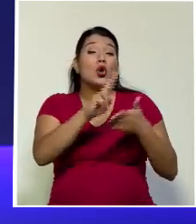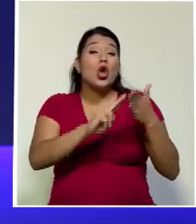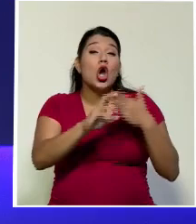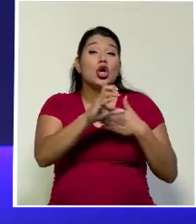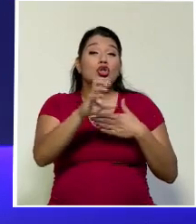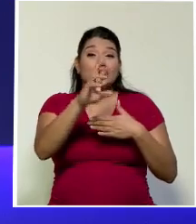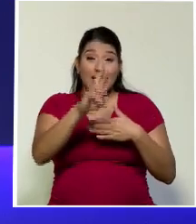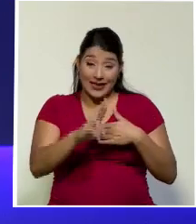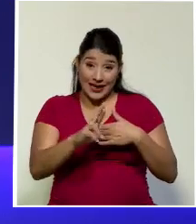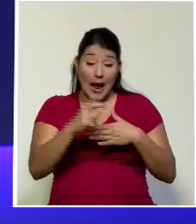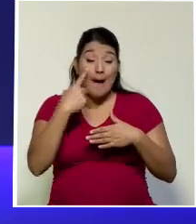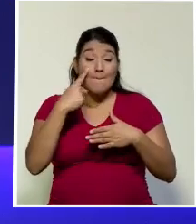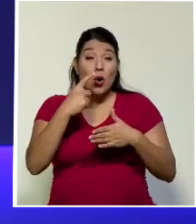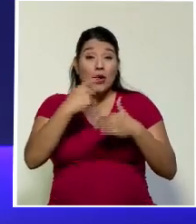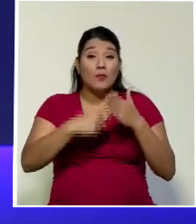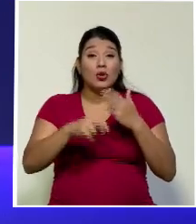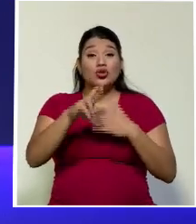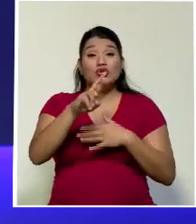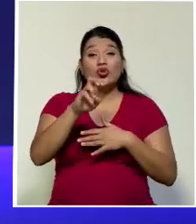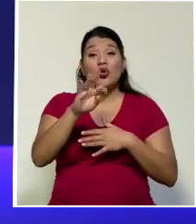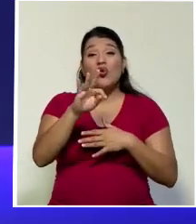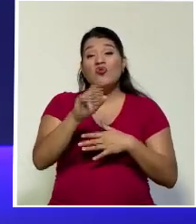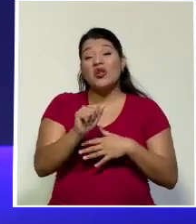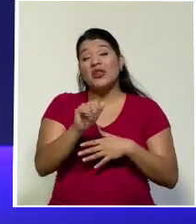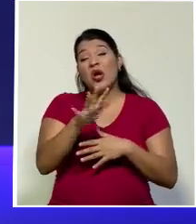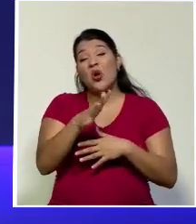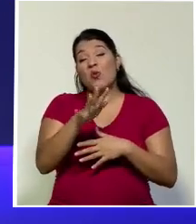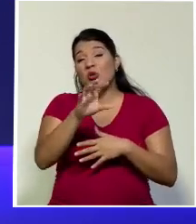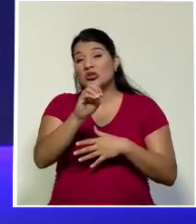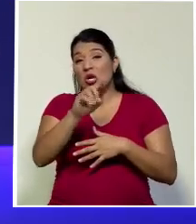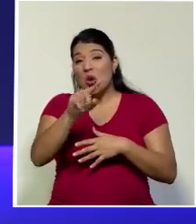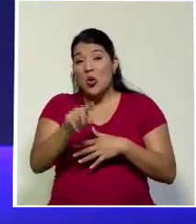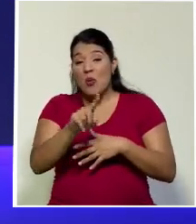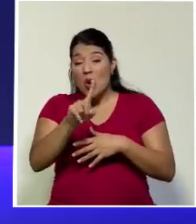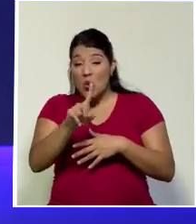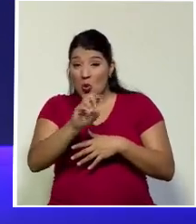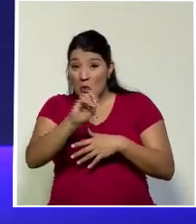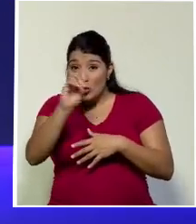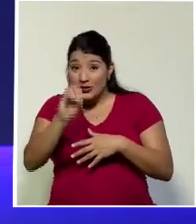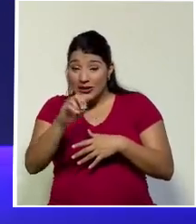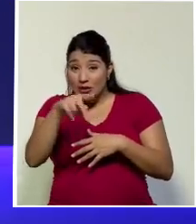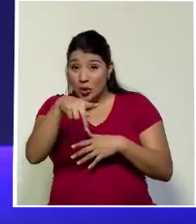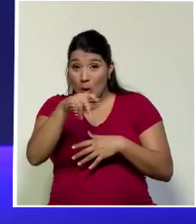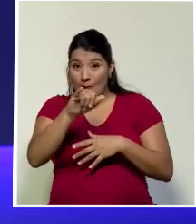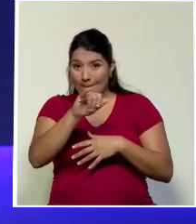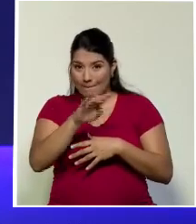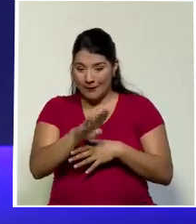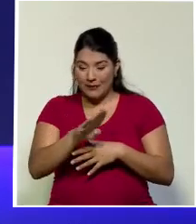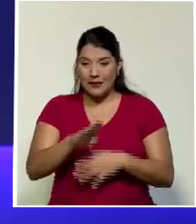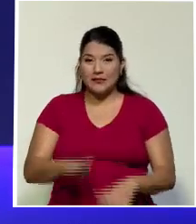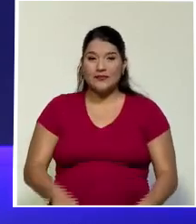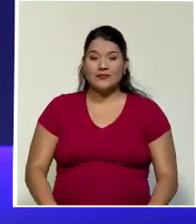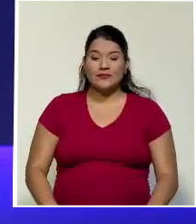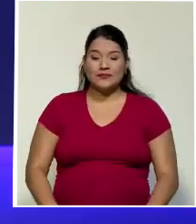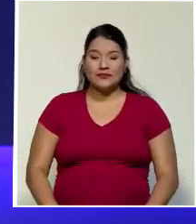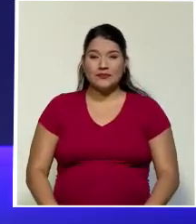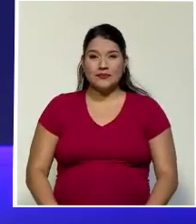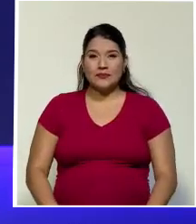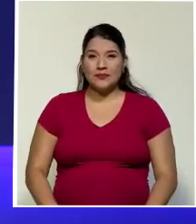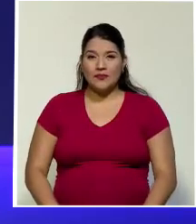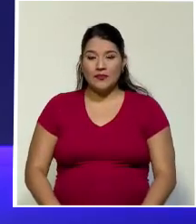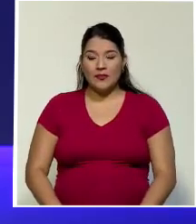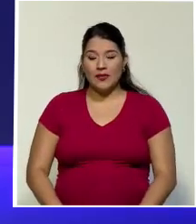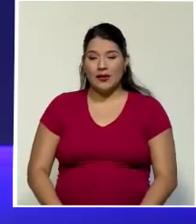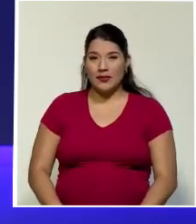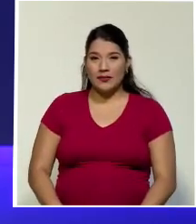menos del 0.5% del PIB. Entonces, podríamos hacer una relación de que representa eso que pagan o que pagamos los empleados de la